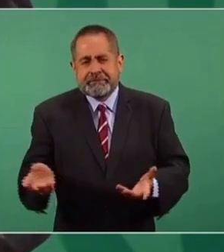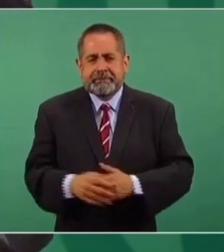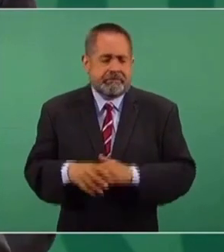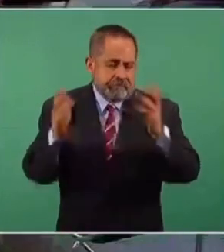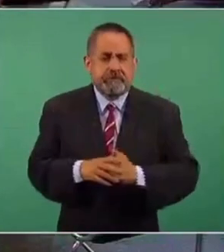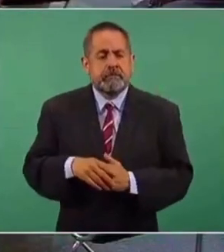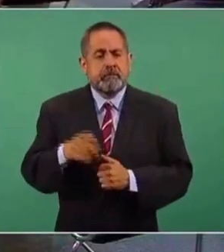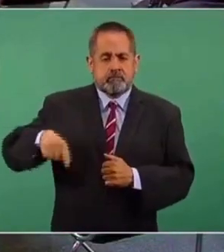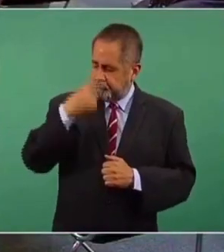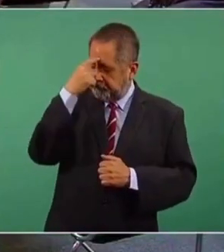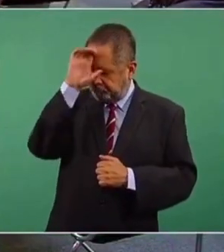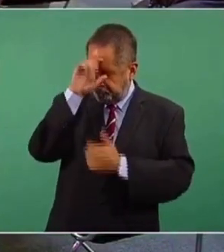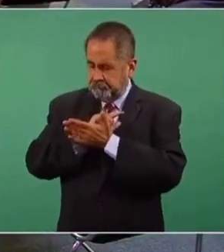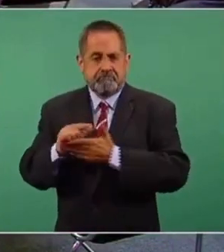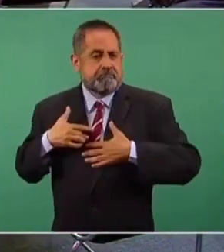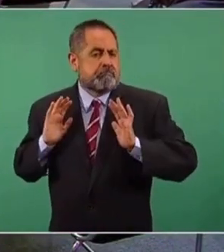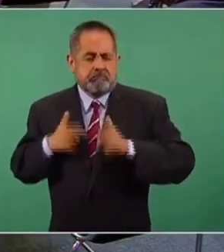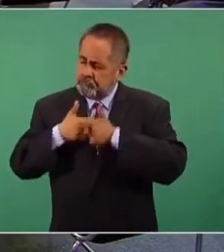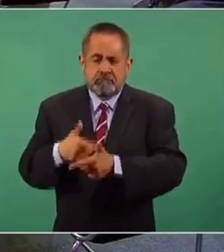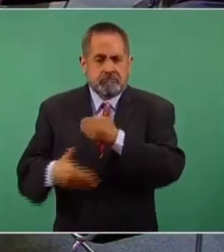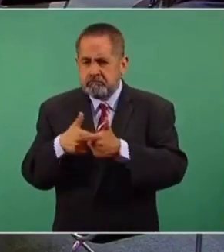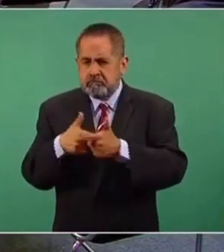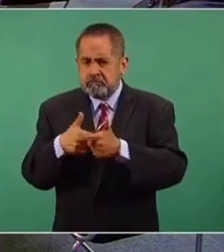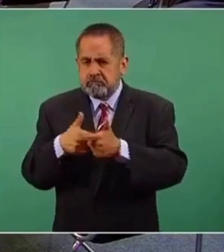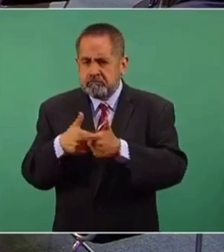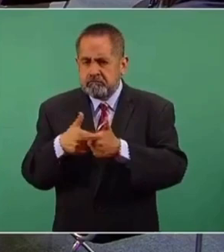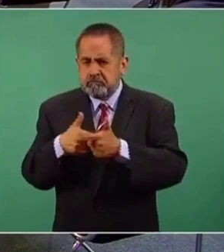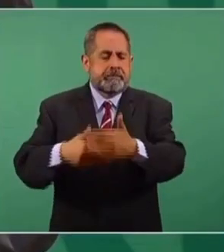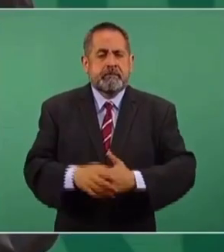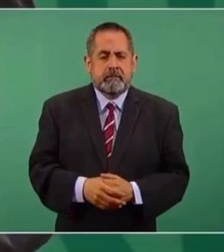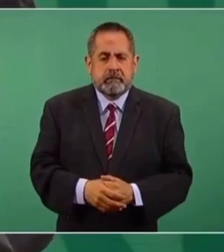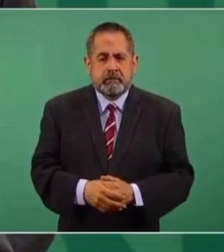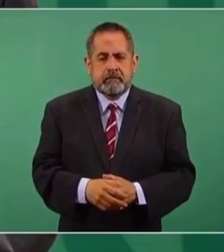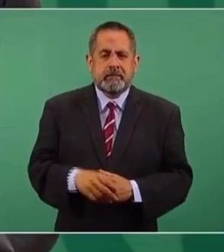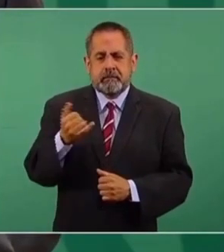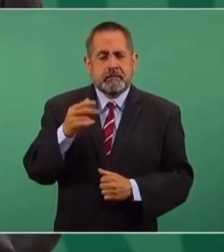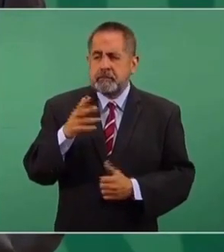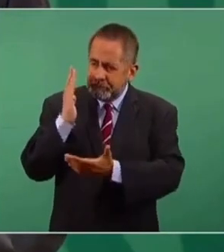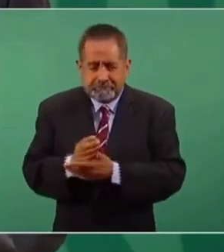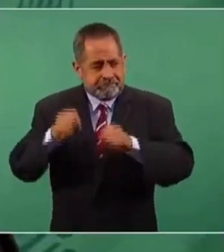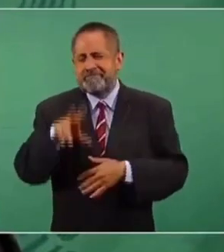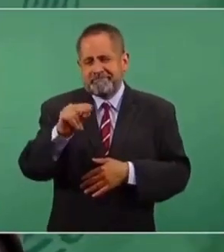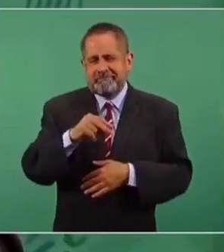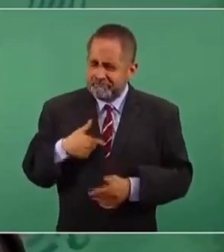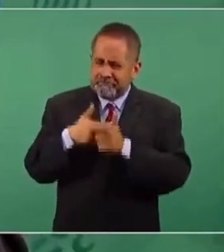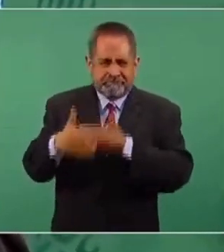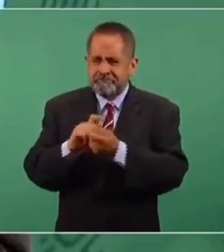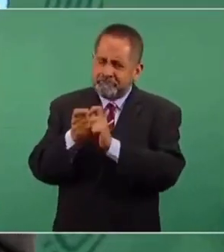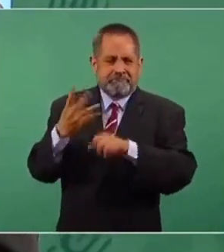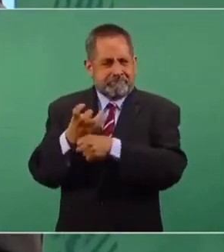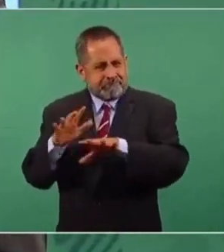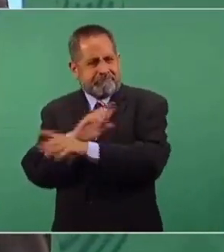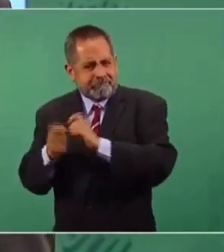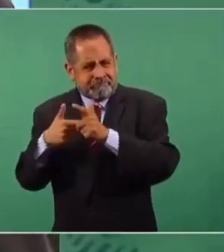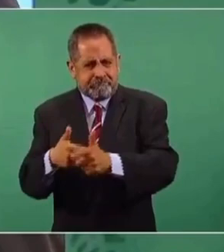Claro, tenemos nuestra conciencia tranquila y por eso seguimos adelante y no nos vamos a detener, vamos a continuar con la transformación.